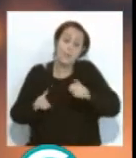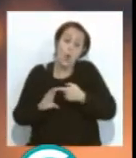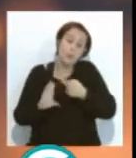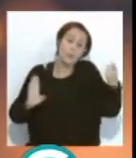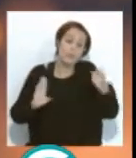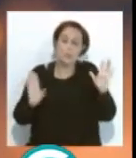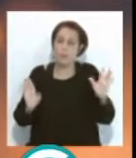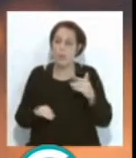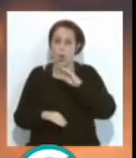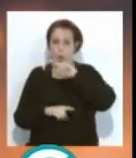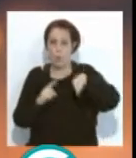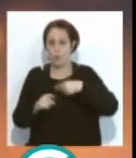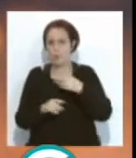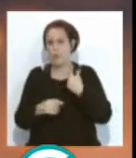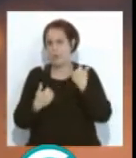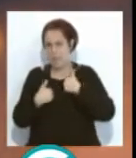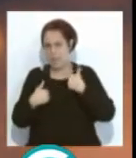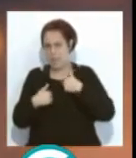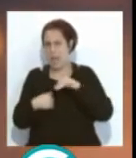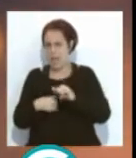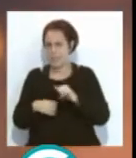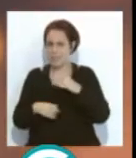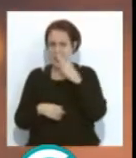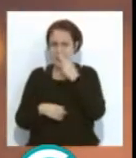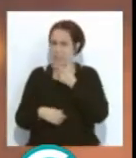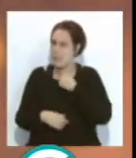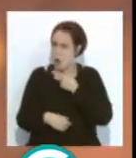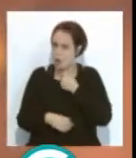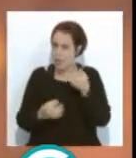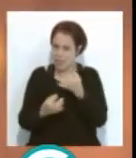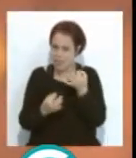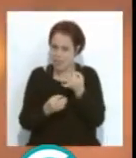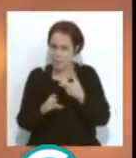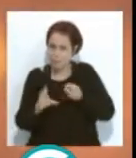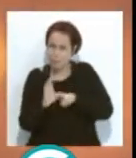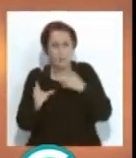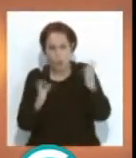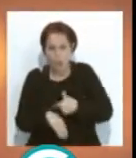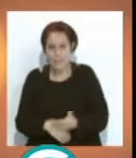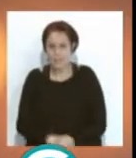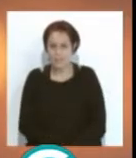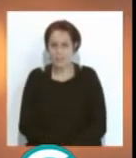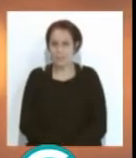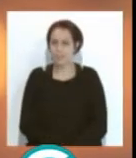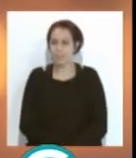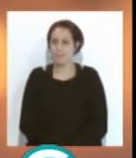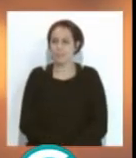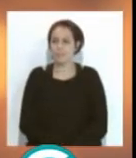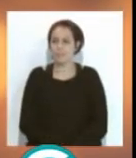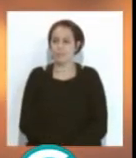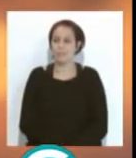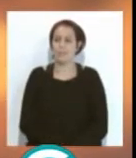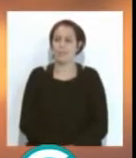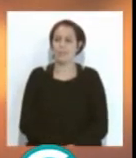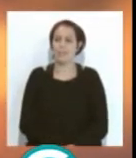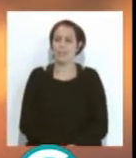el de cuarto, eso ya ocurre. Deberían estar y no estamos. Hay chirigotas que quedan en el orte, Las que están en el